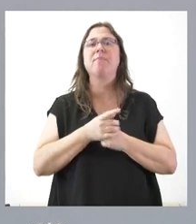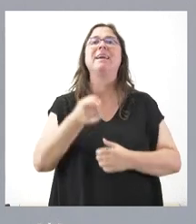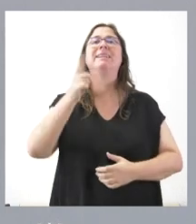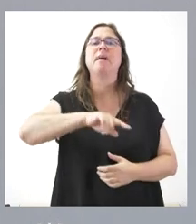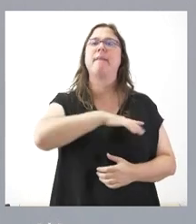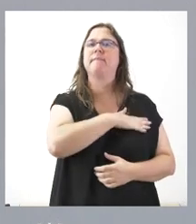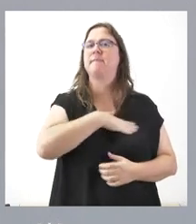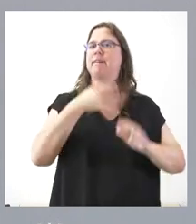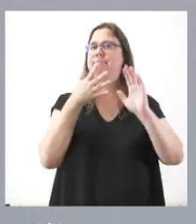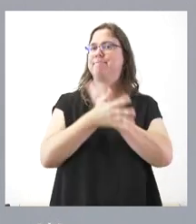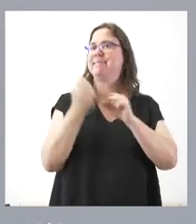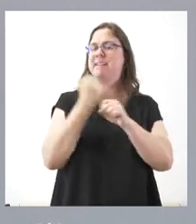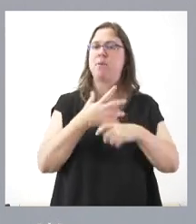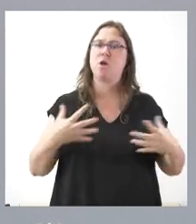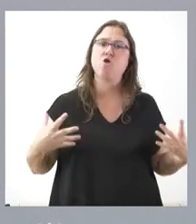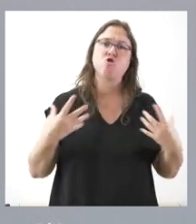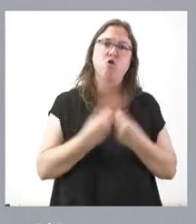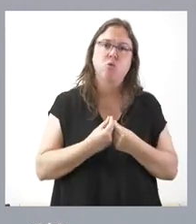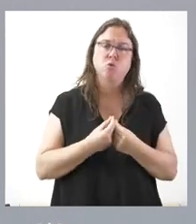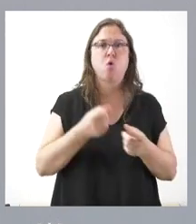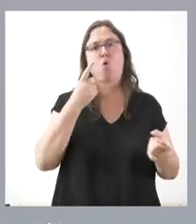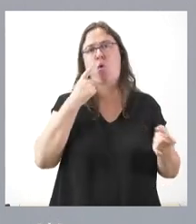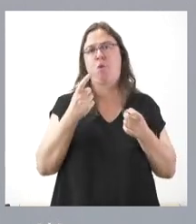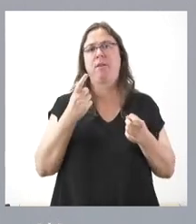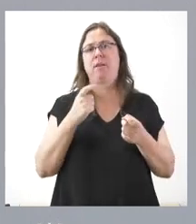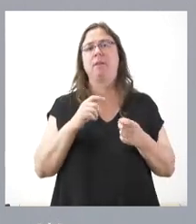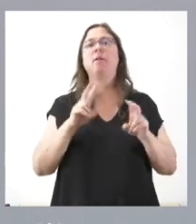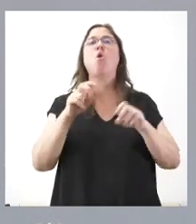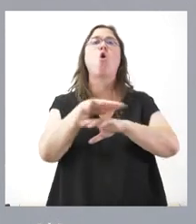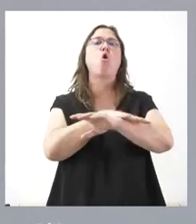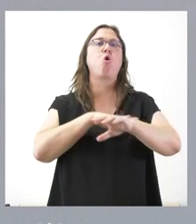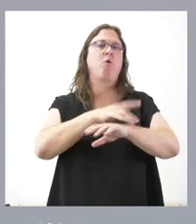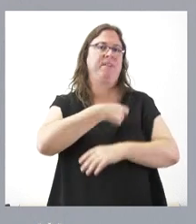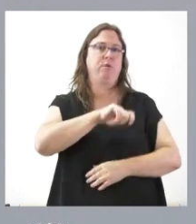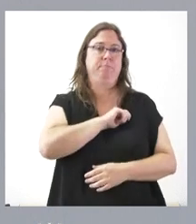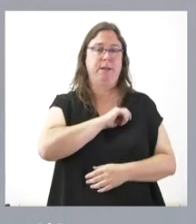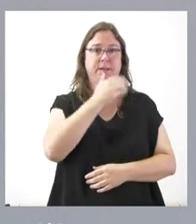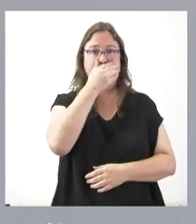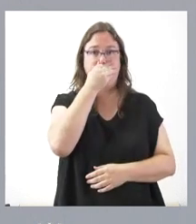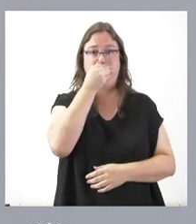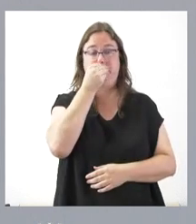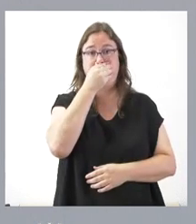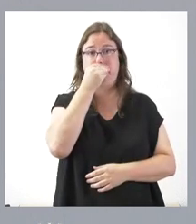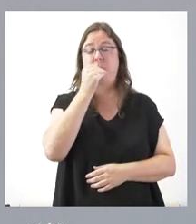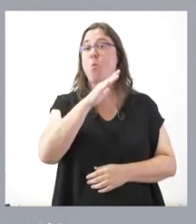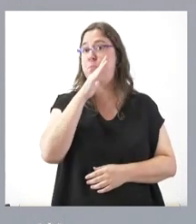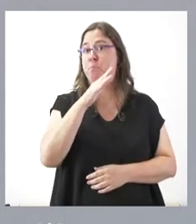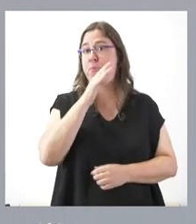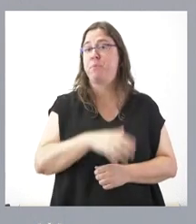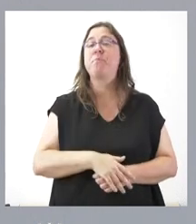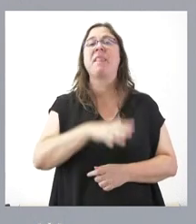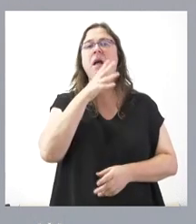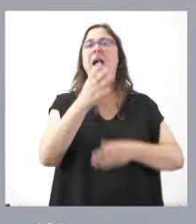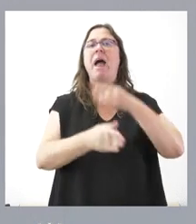queremos trabajar de manera conjunta y de manera coordinada con el gobierno de España, porque lo que hacemos es